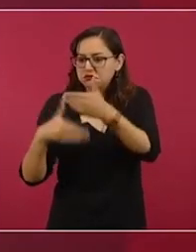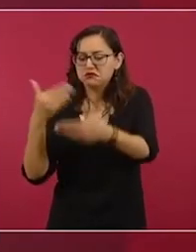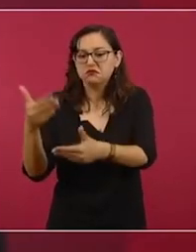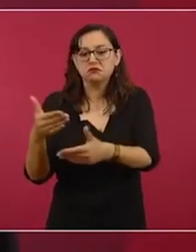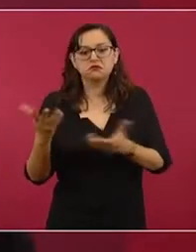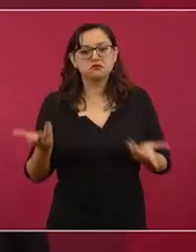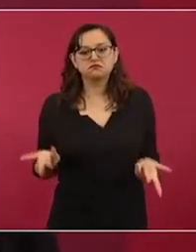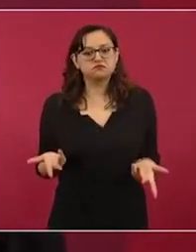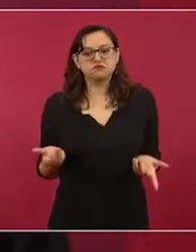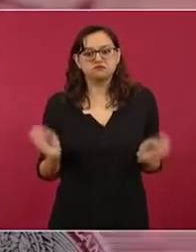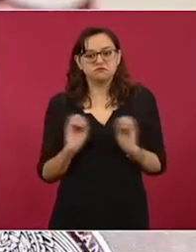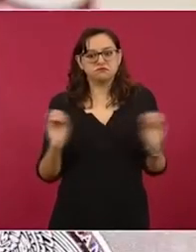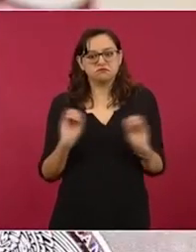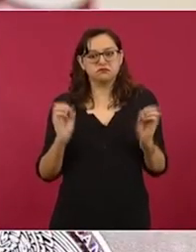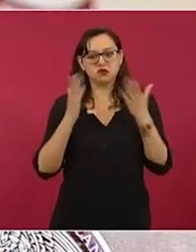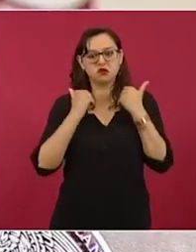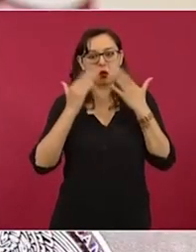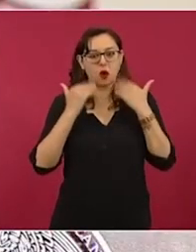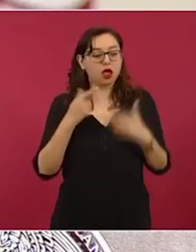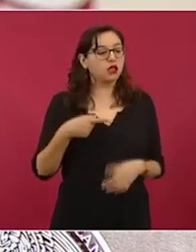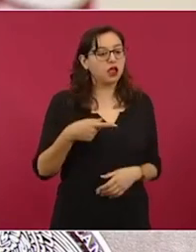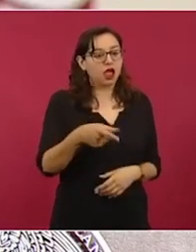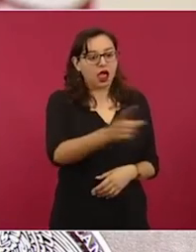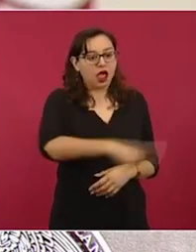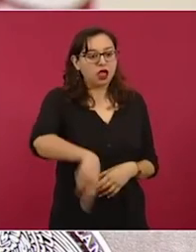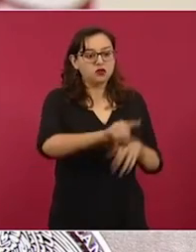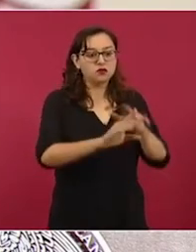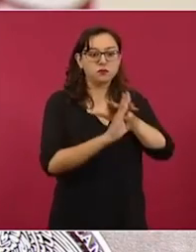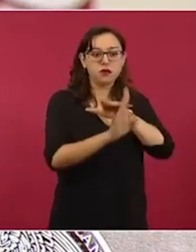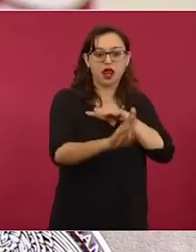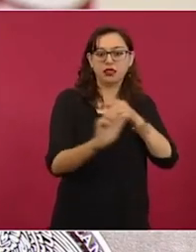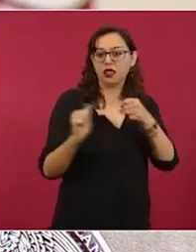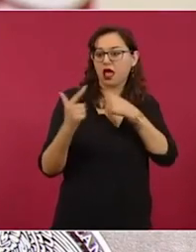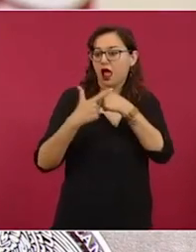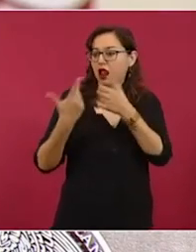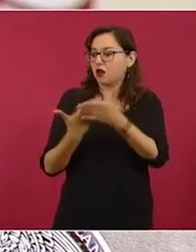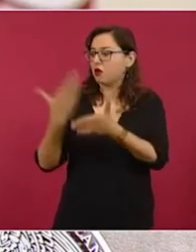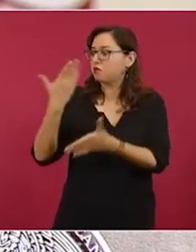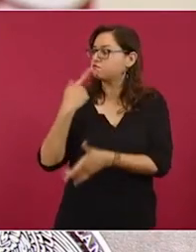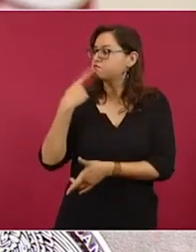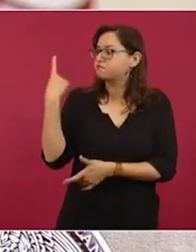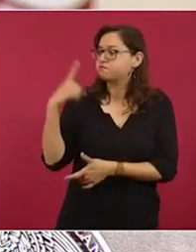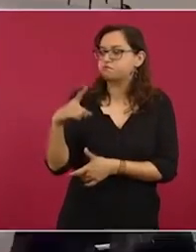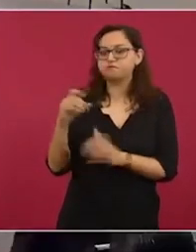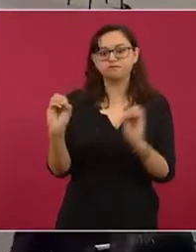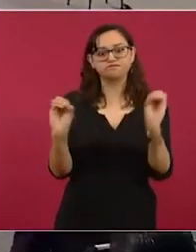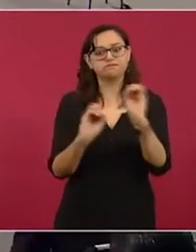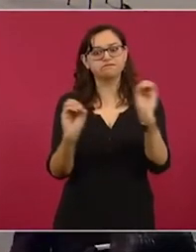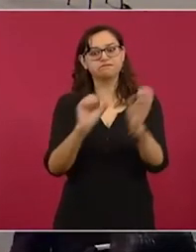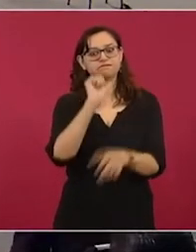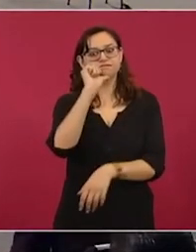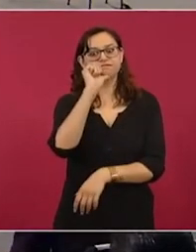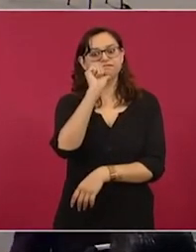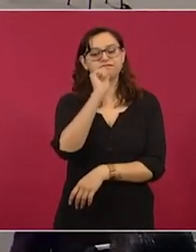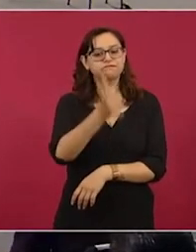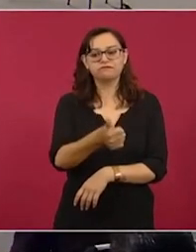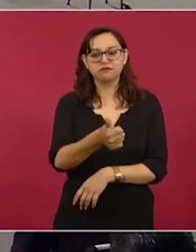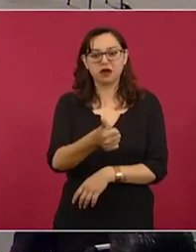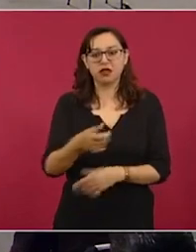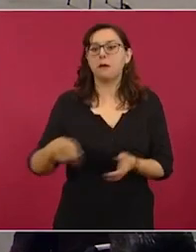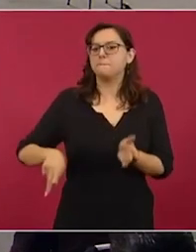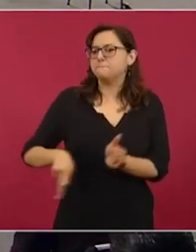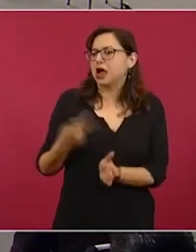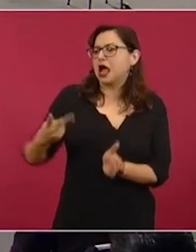se hizo una denuncia formal ante ninguna autoridad, pese a la supuesta recurrencia